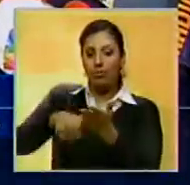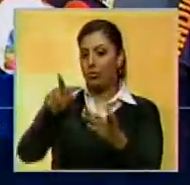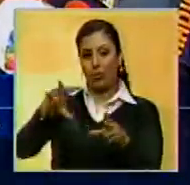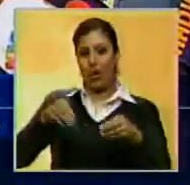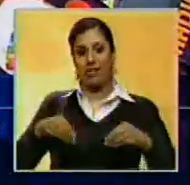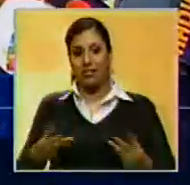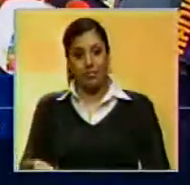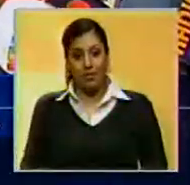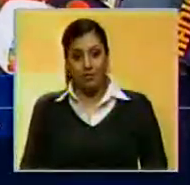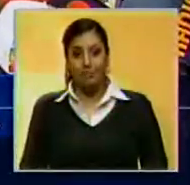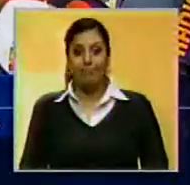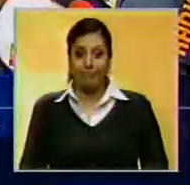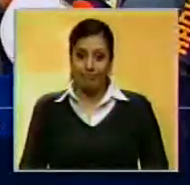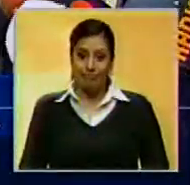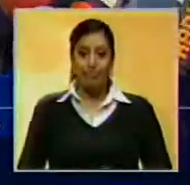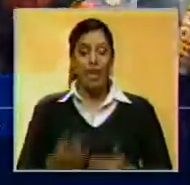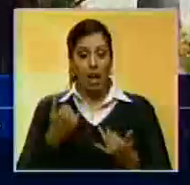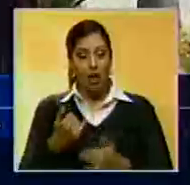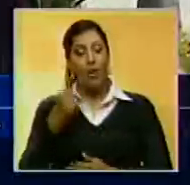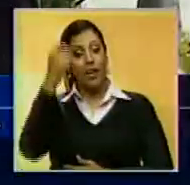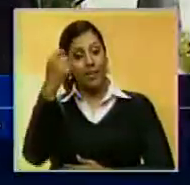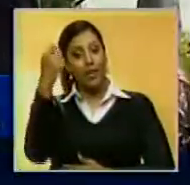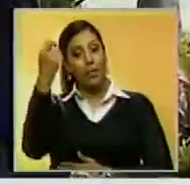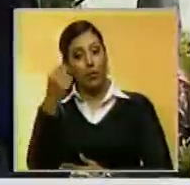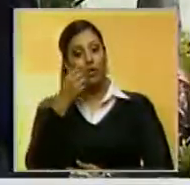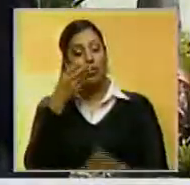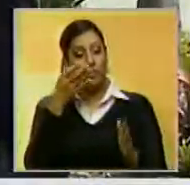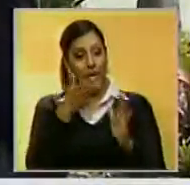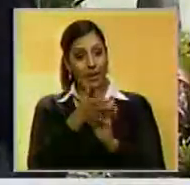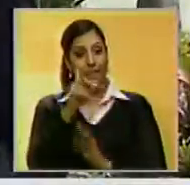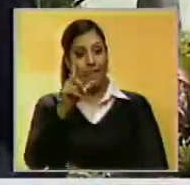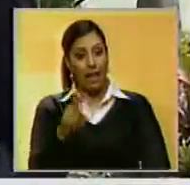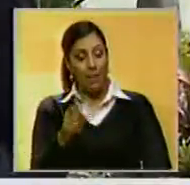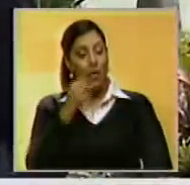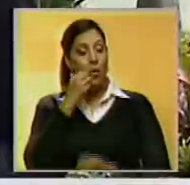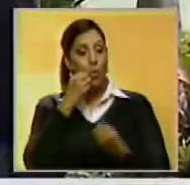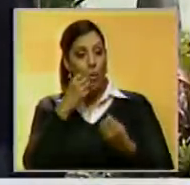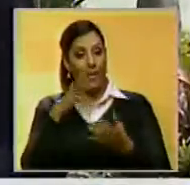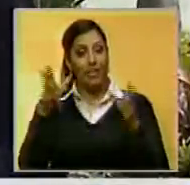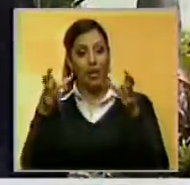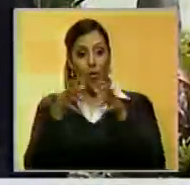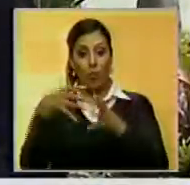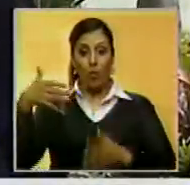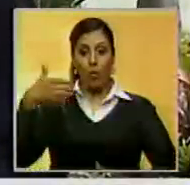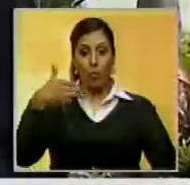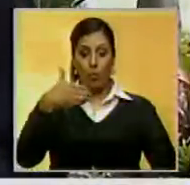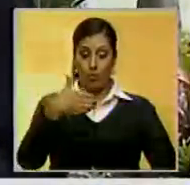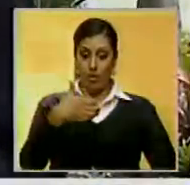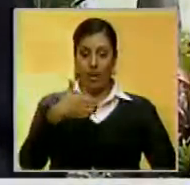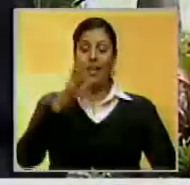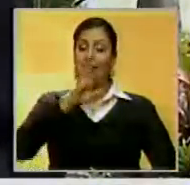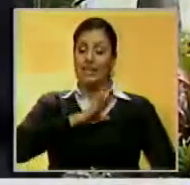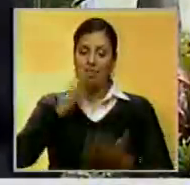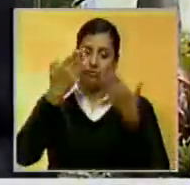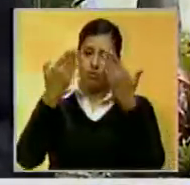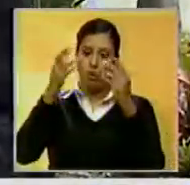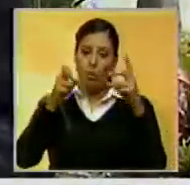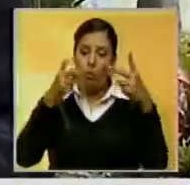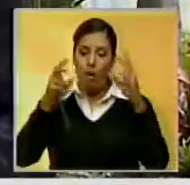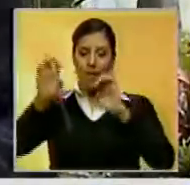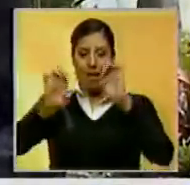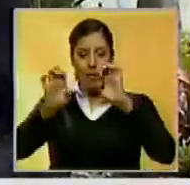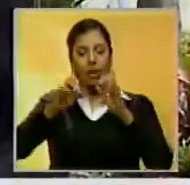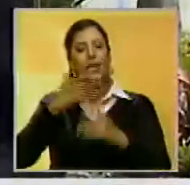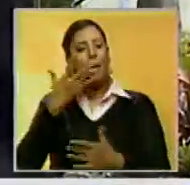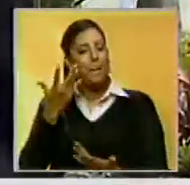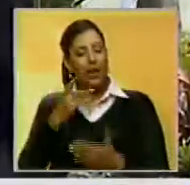tú no puedes aceptar eso. Bien, el diputado Henry Ramos Ayub también señaló que la mesa de la Unidad Democrática está estudiando nuevas acciones